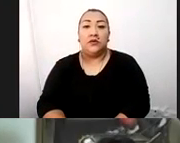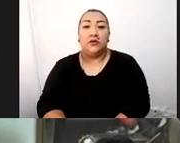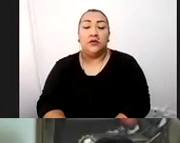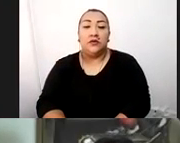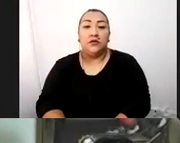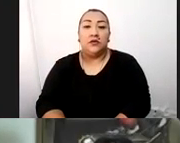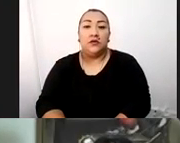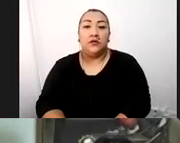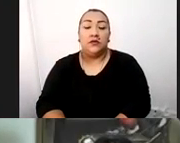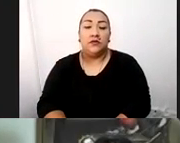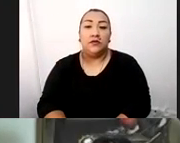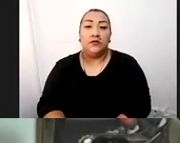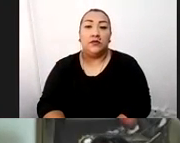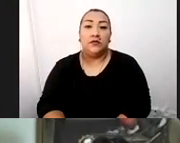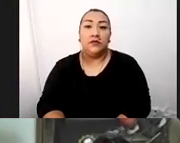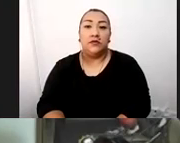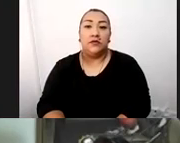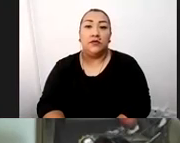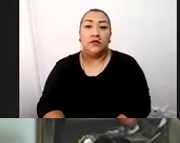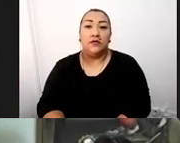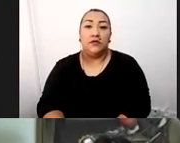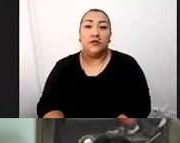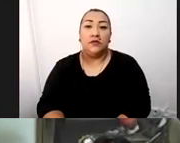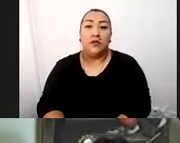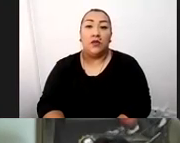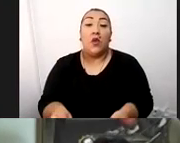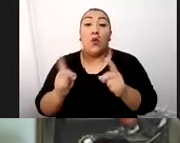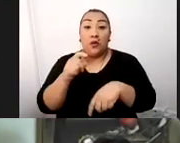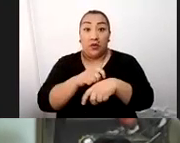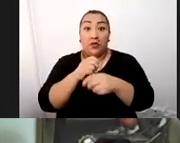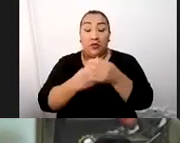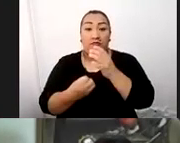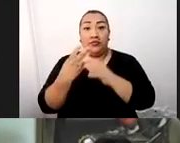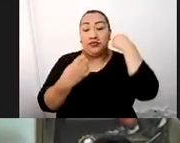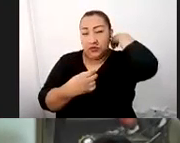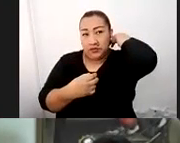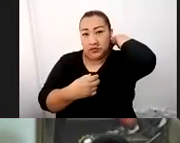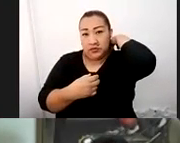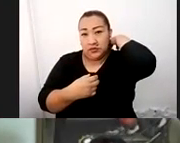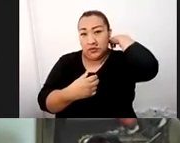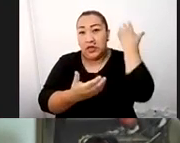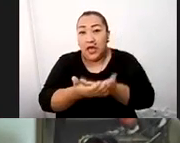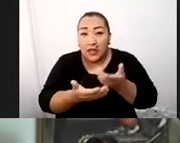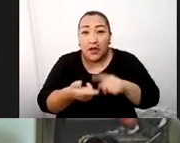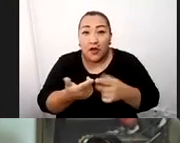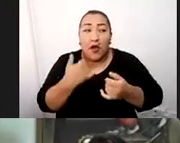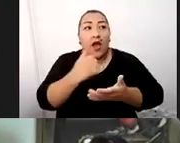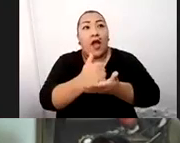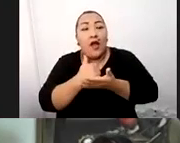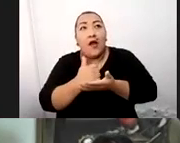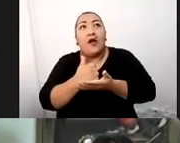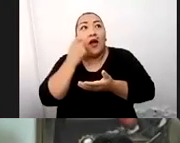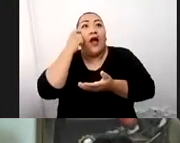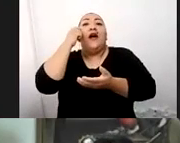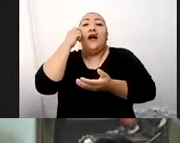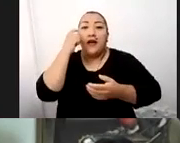públicas con las que trabajamos. Y al momento de reactivar y poner en práctica estos protocolos, nos ayudó un poco para presionar a